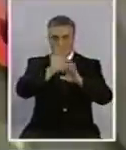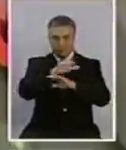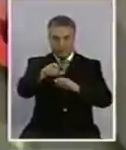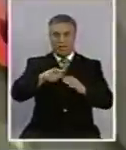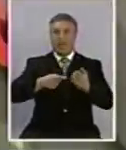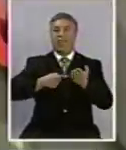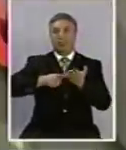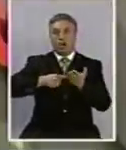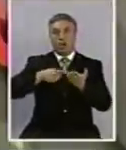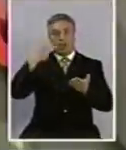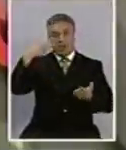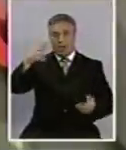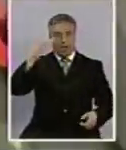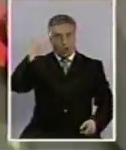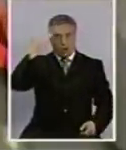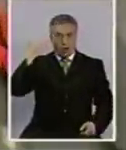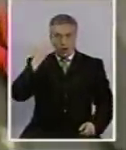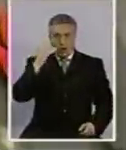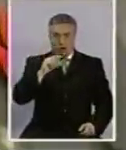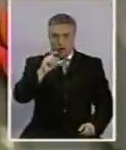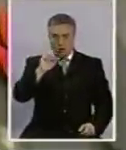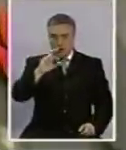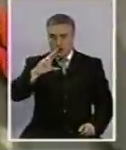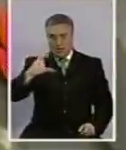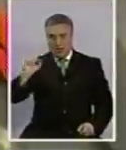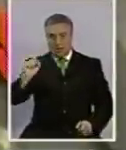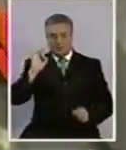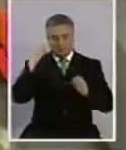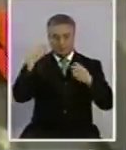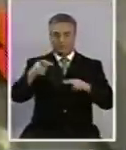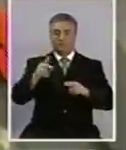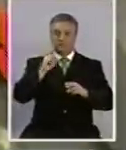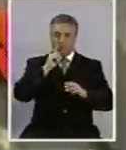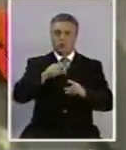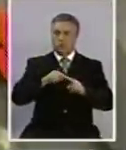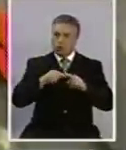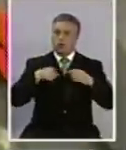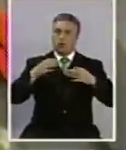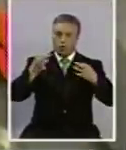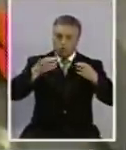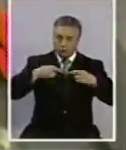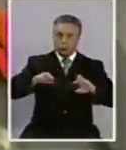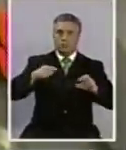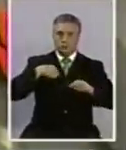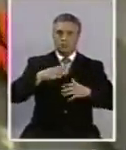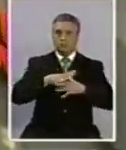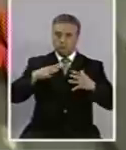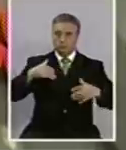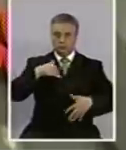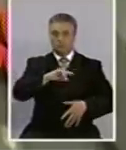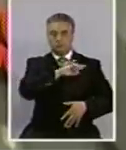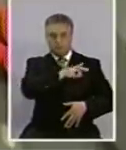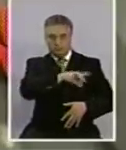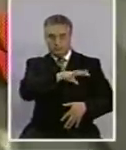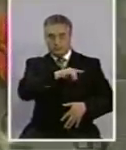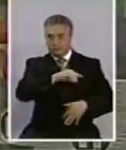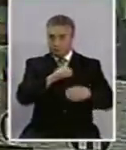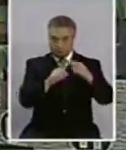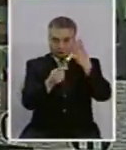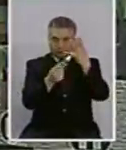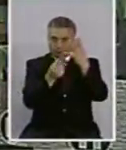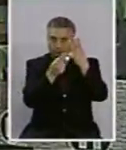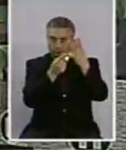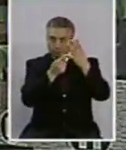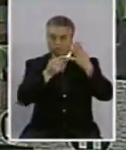tecnología coreana, es decir, donde tenemos la oportunidad y el privilegio de ser Chile, casi uno de los cuartos